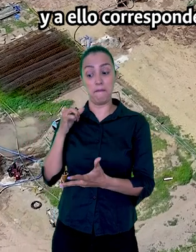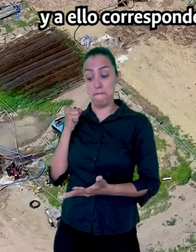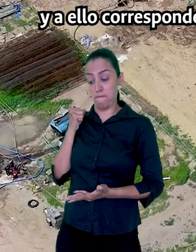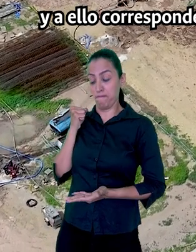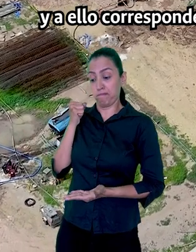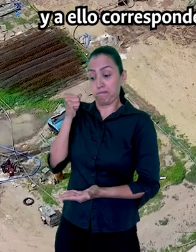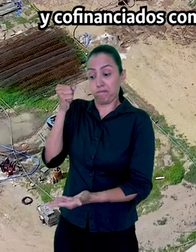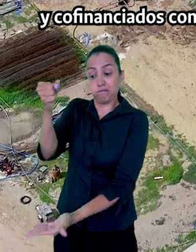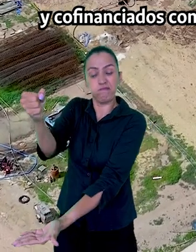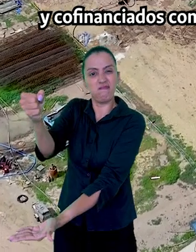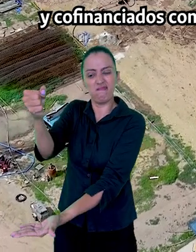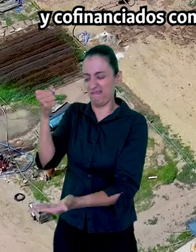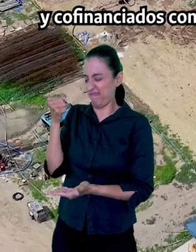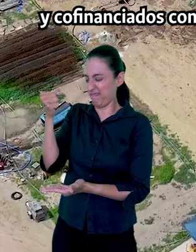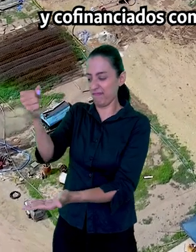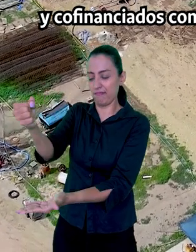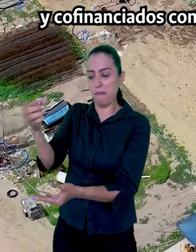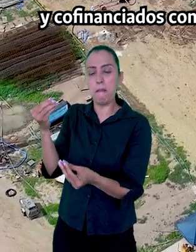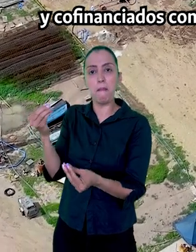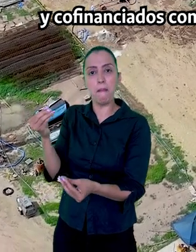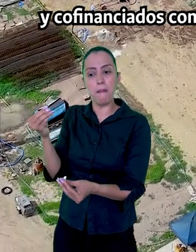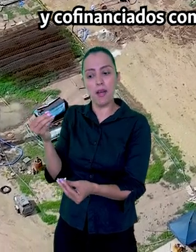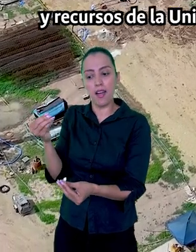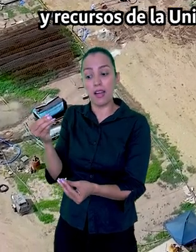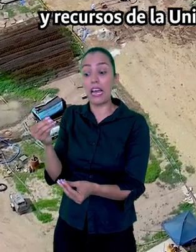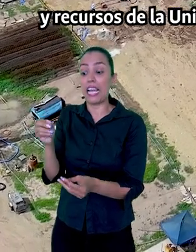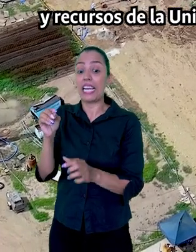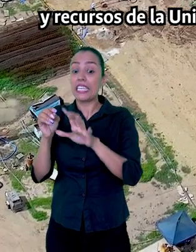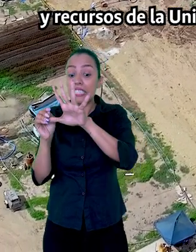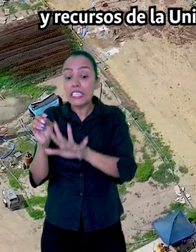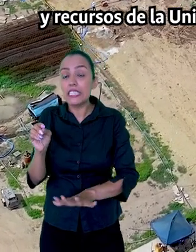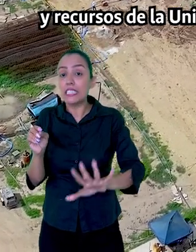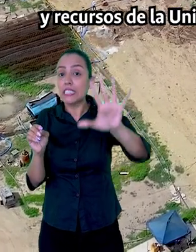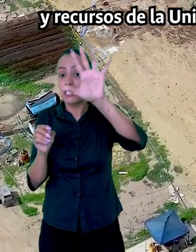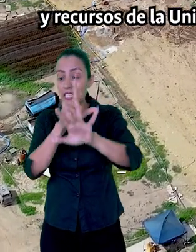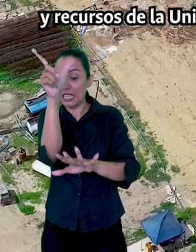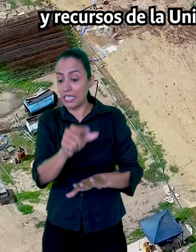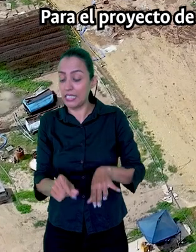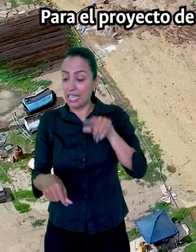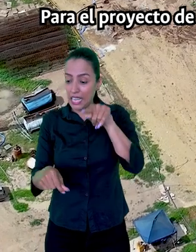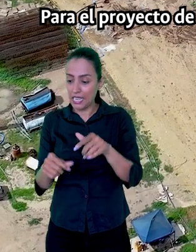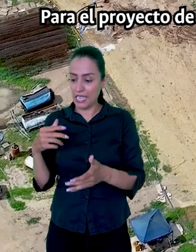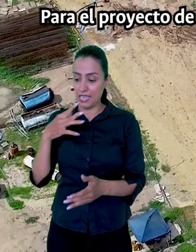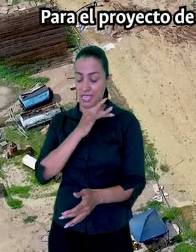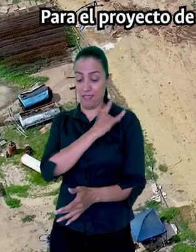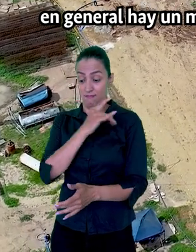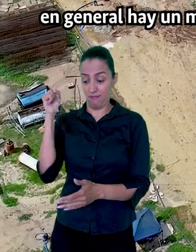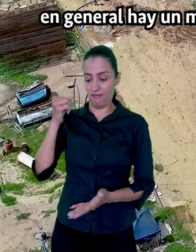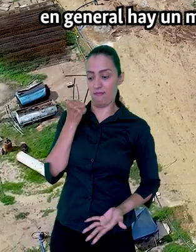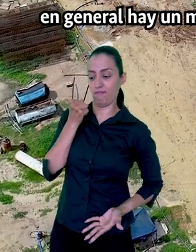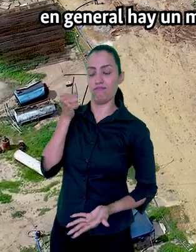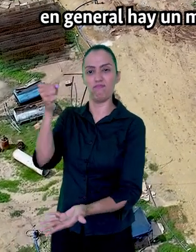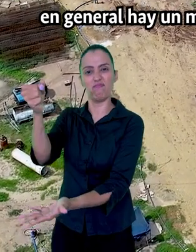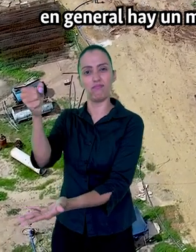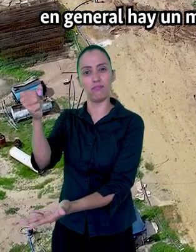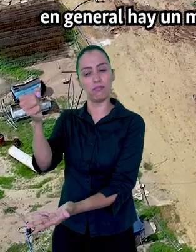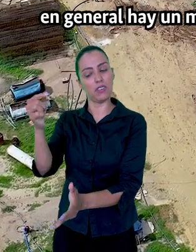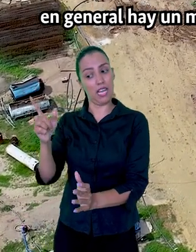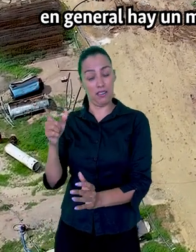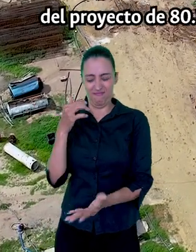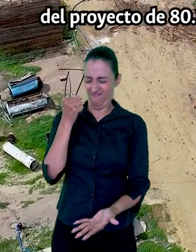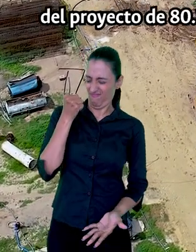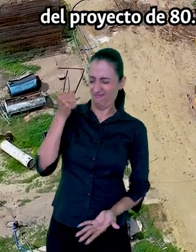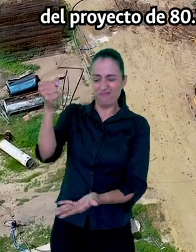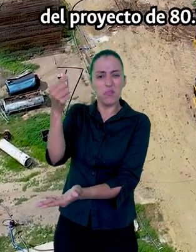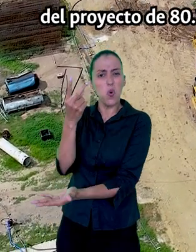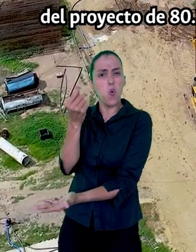gestionados y financiados en territorio y recursos de la Universidad Nacional. Para el proyecto de fase 2, en general, hay un monto